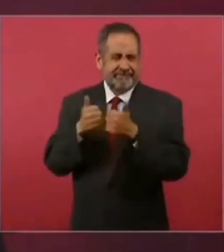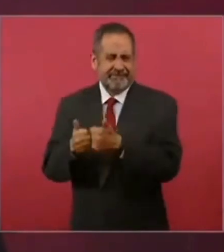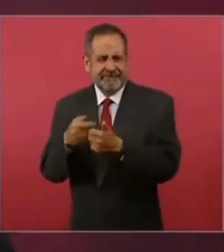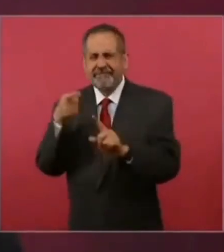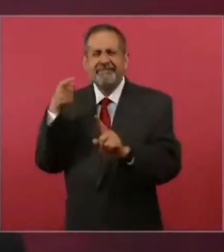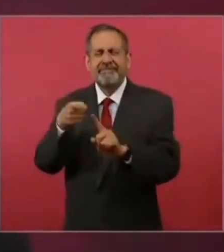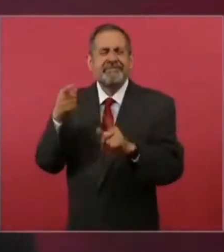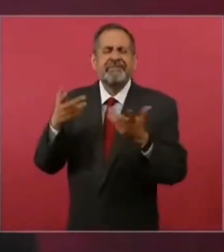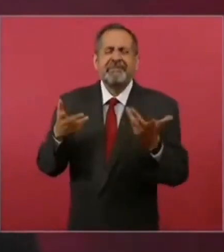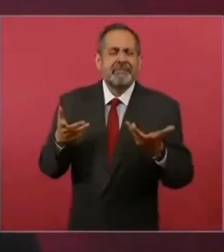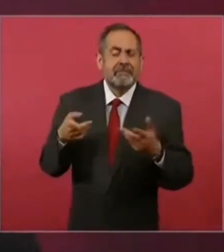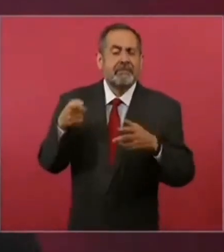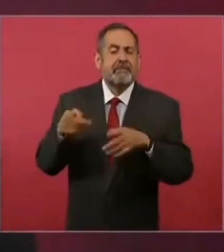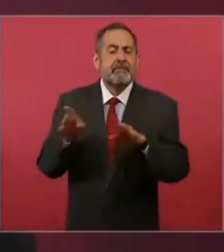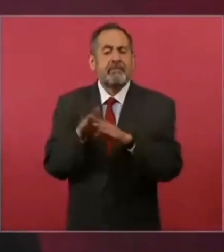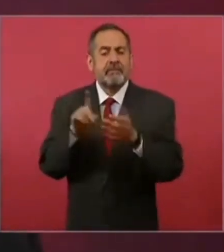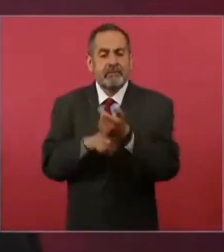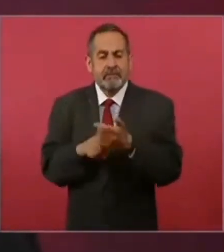fundamental